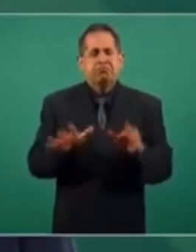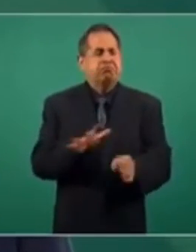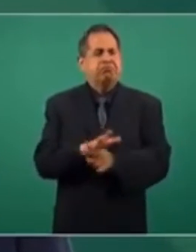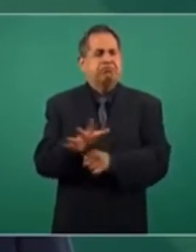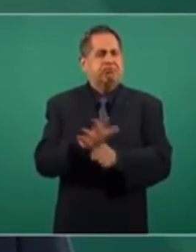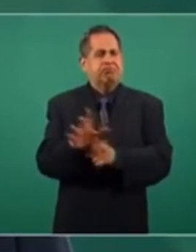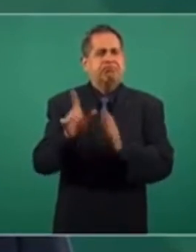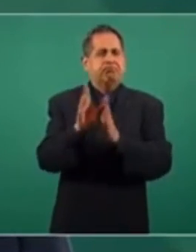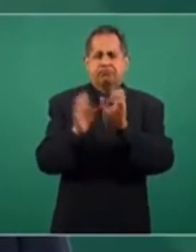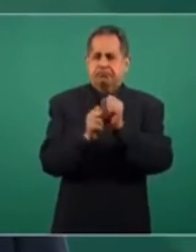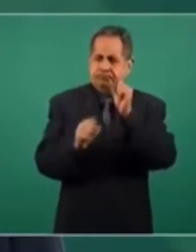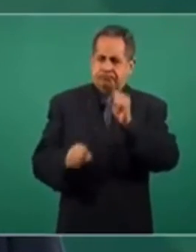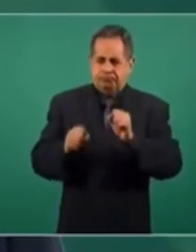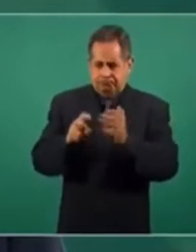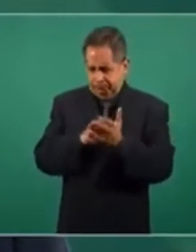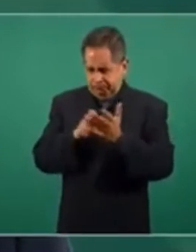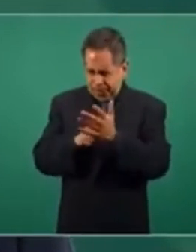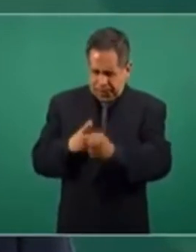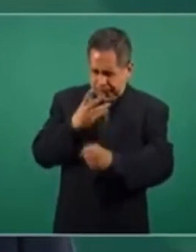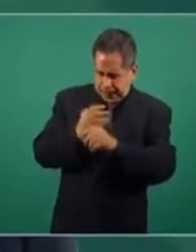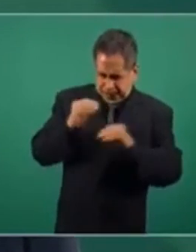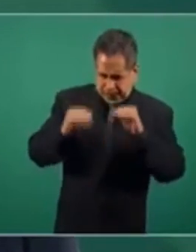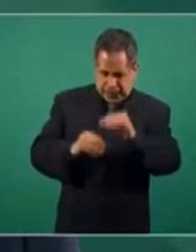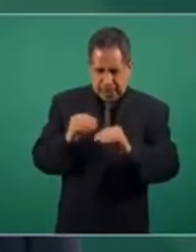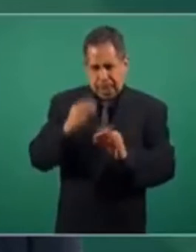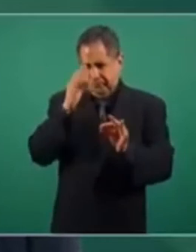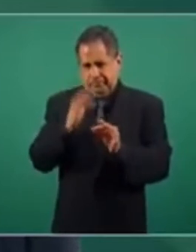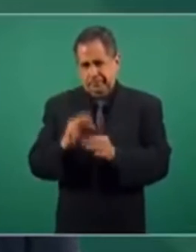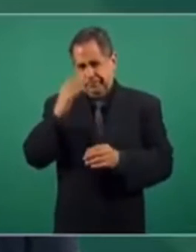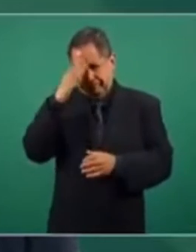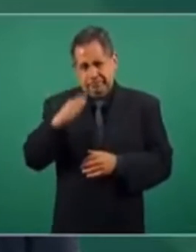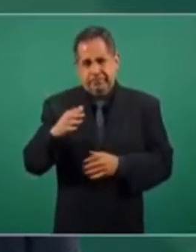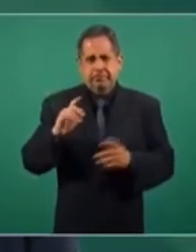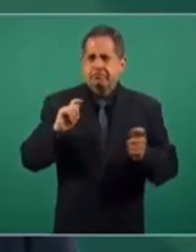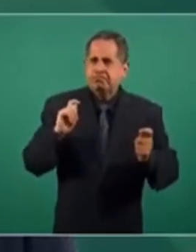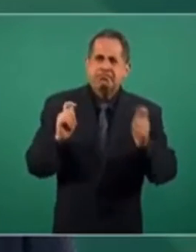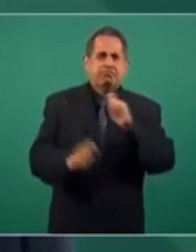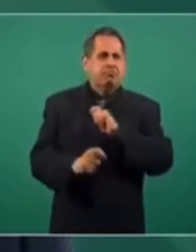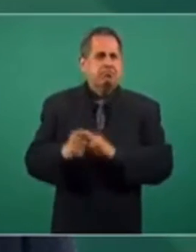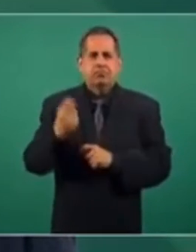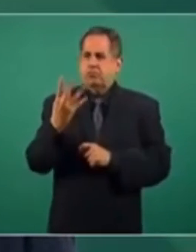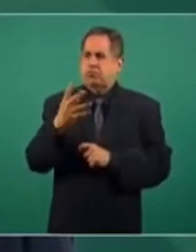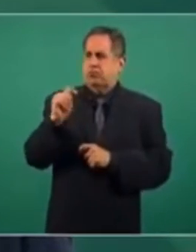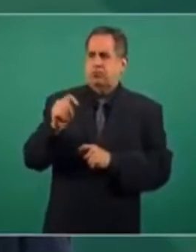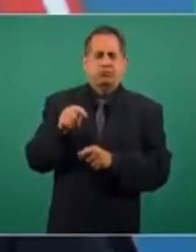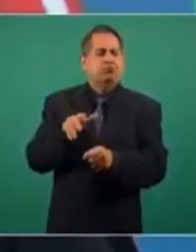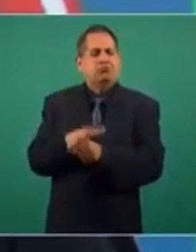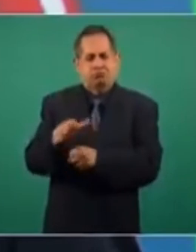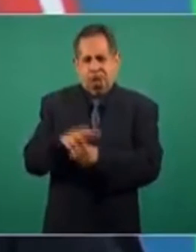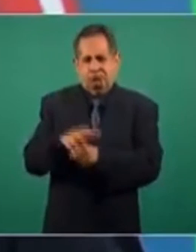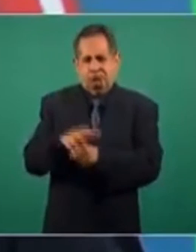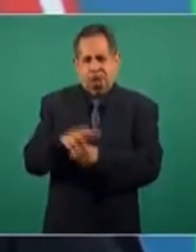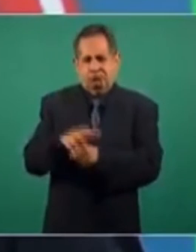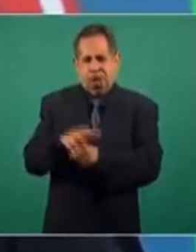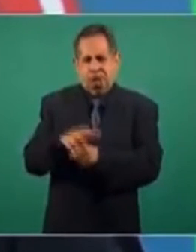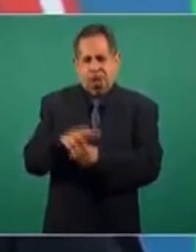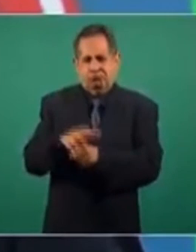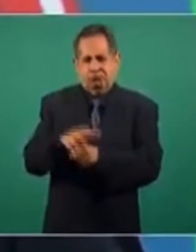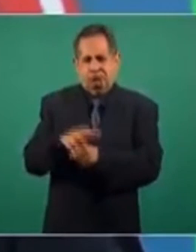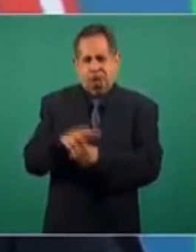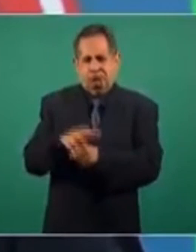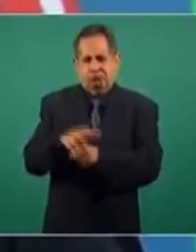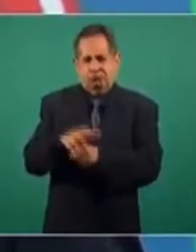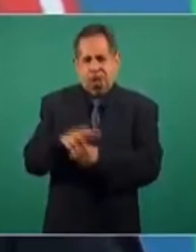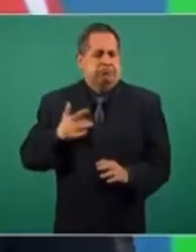constitucional reformado para esta nueva transformación, para esta cuarta transformación. Entonces,